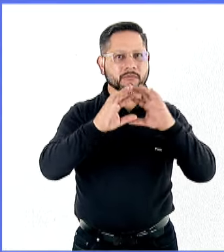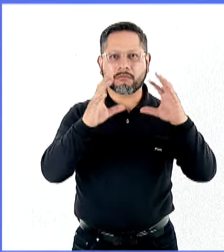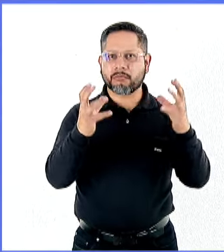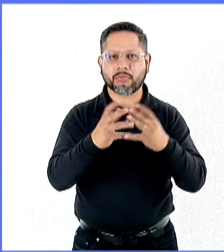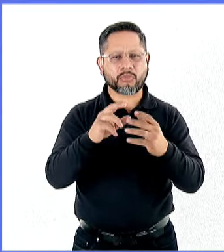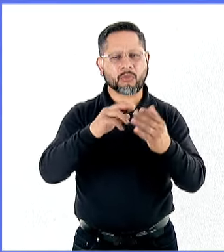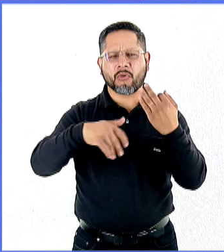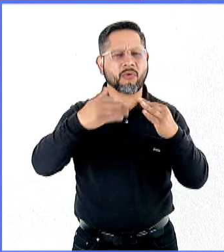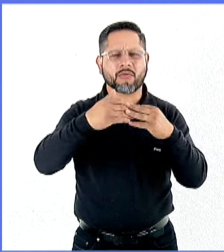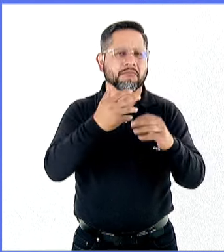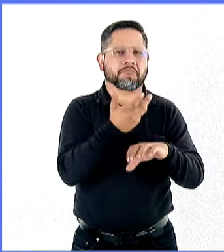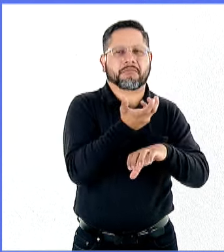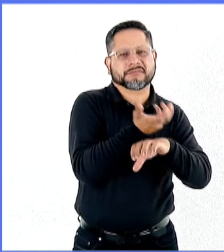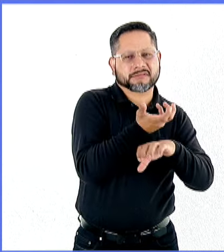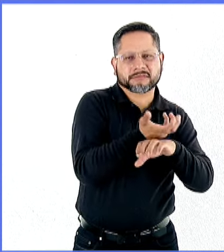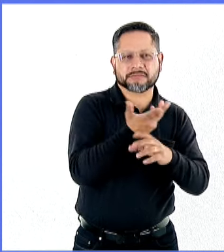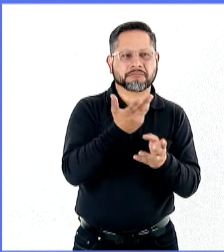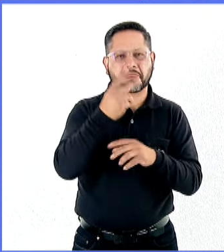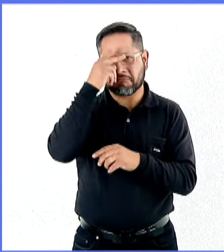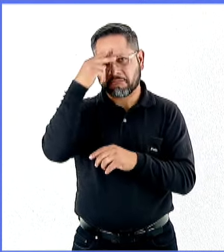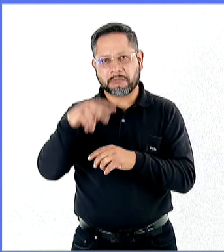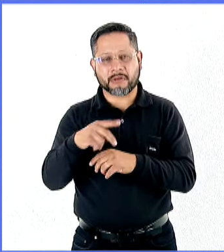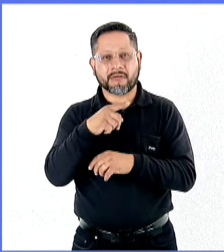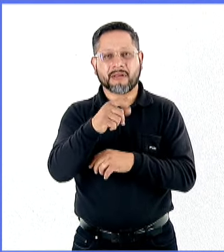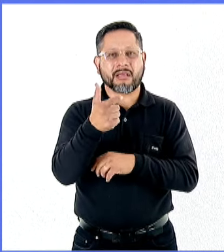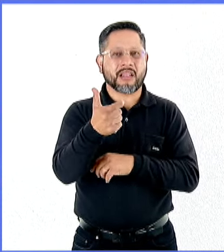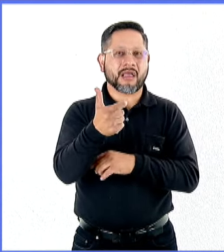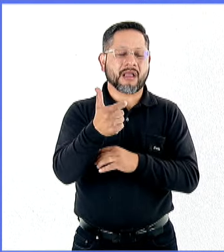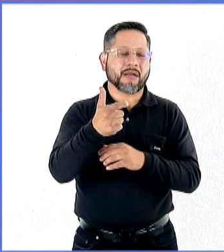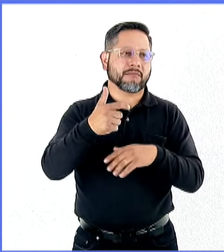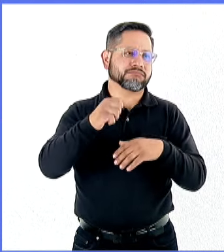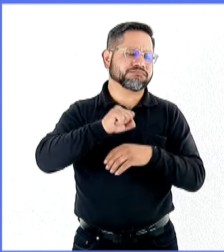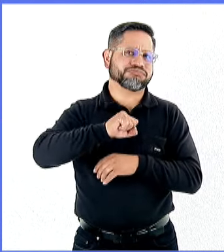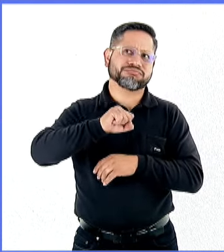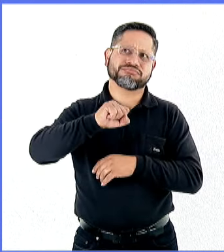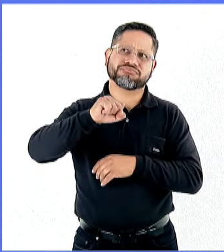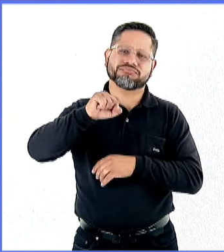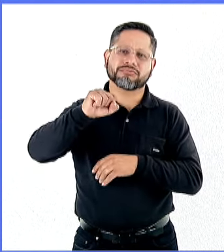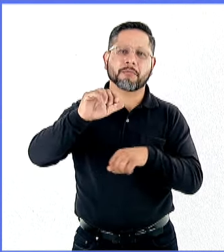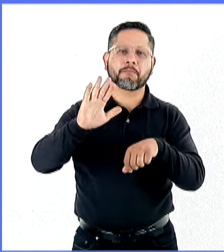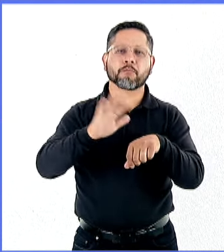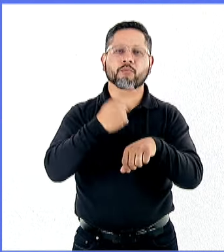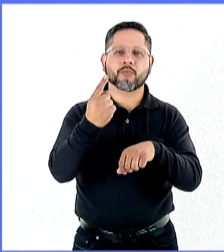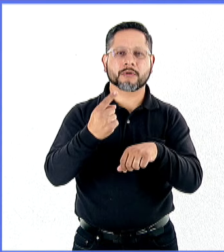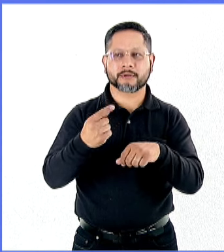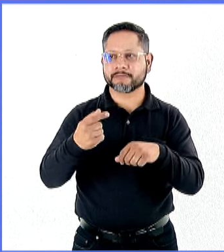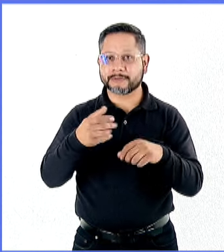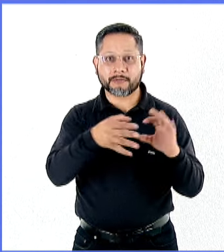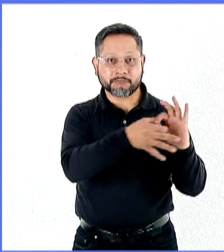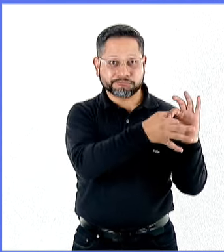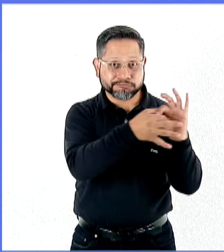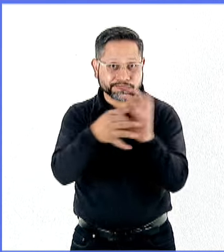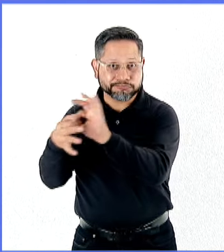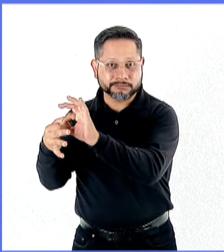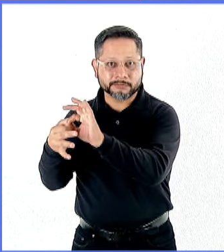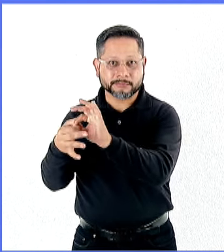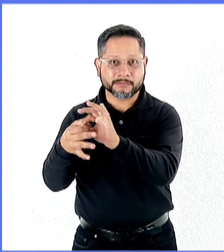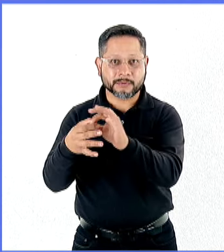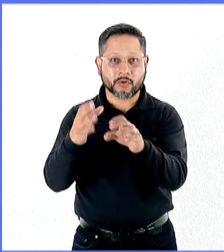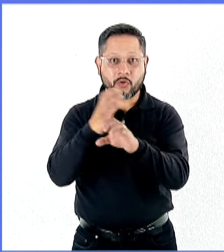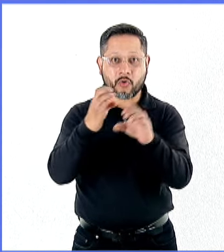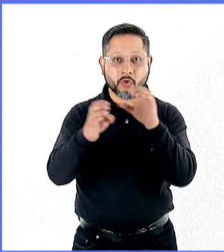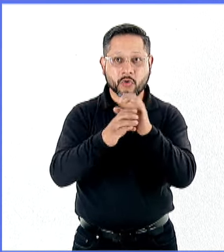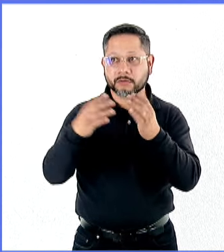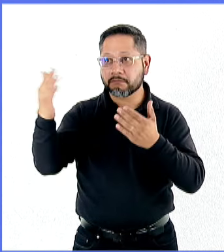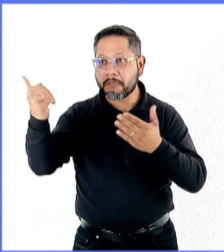Estados Unidos, a México, pero que se provocaron justo porque la cadena de suministros no se completaba. Entonces, al haber estos